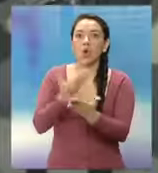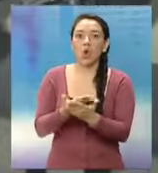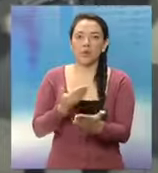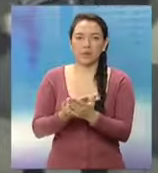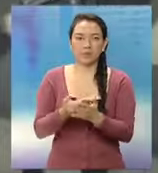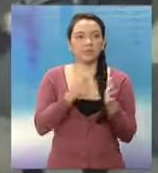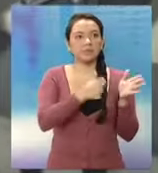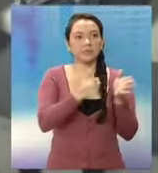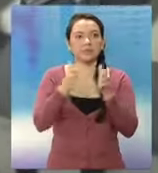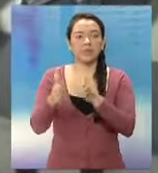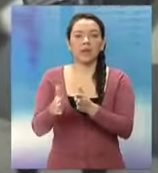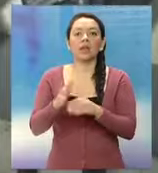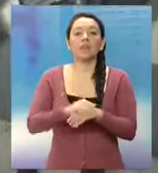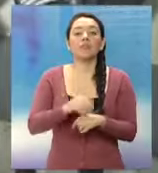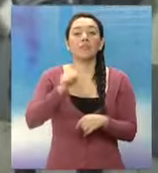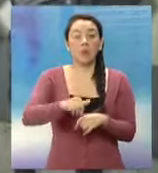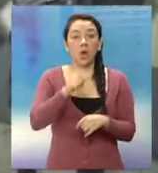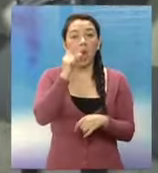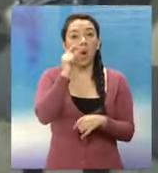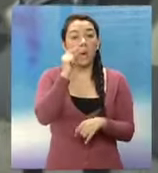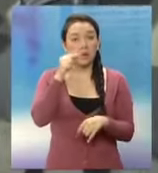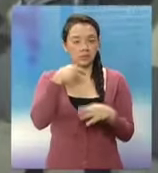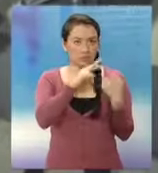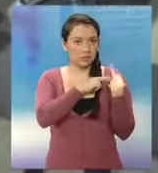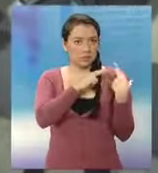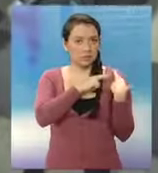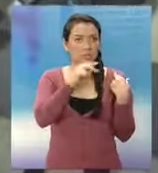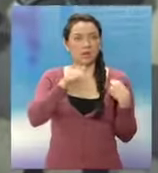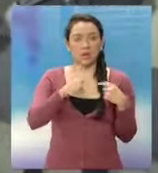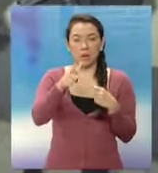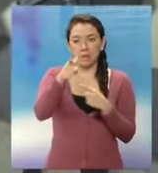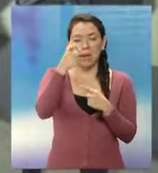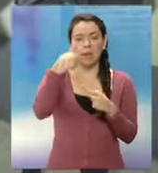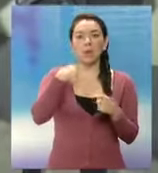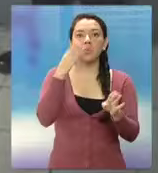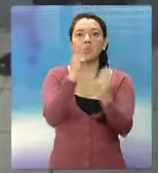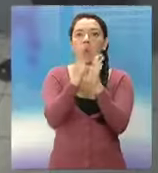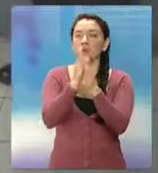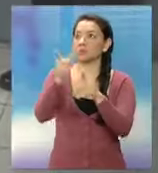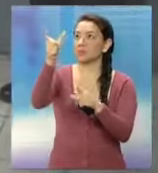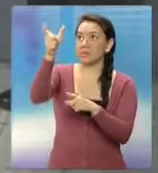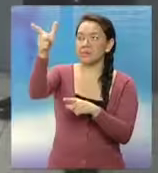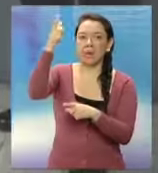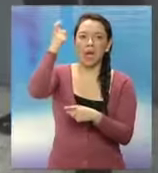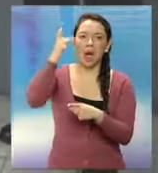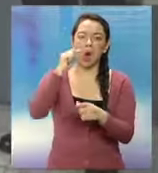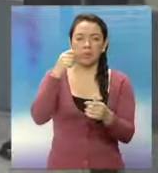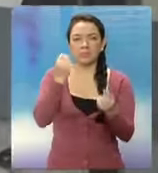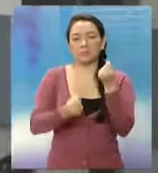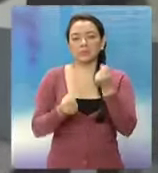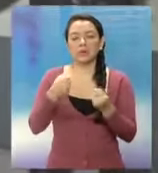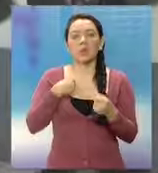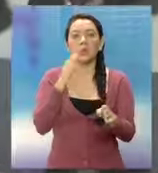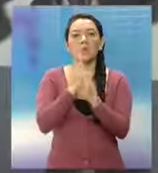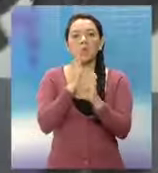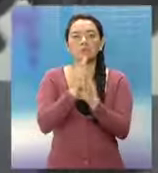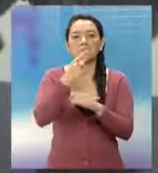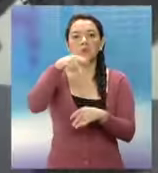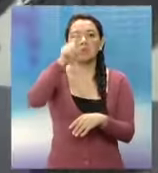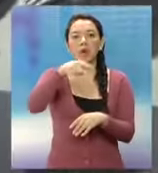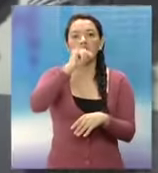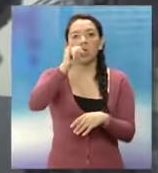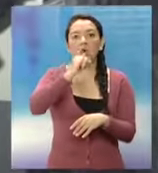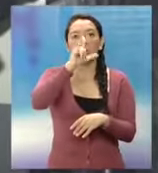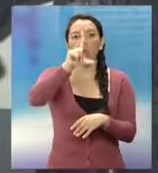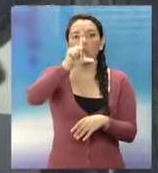Agentes de la Comisaría 16 capturaron al presunto responsable de haber herido de bala al piloto de un bus en la Quinta Avenida y 20 Calle, Colonia 1 de Julio, Zona